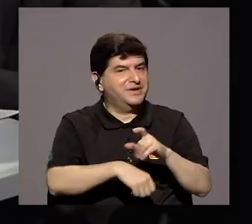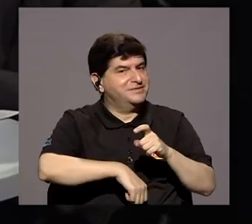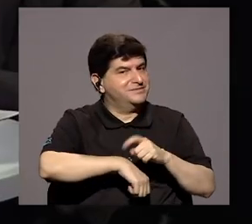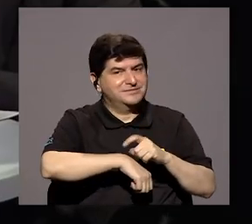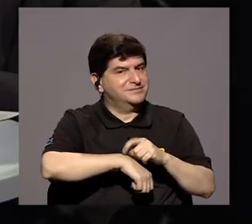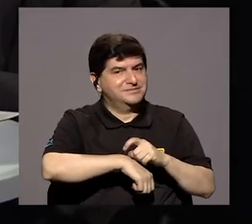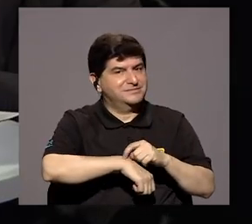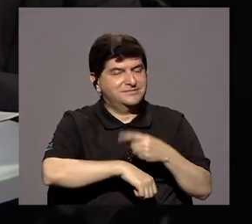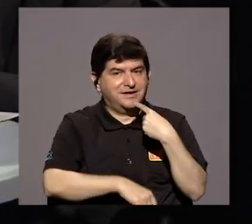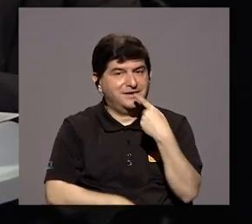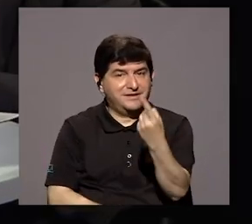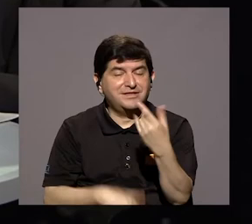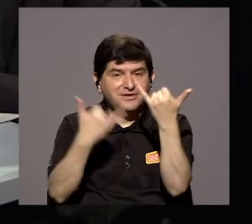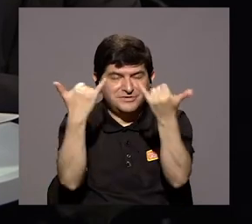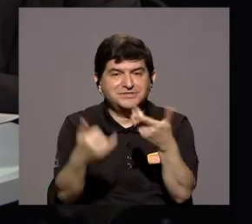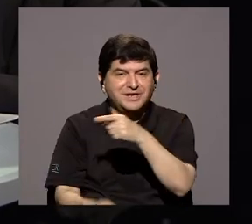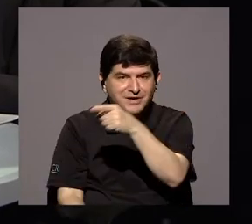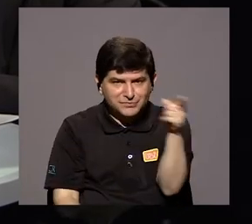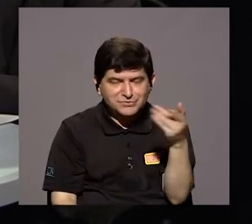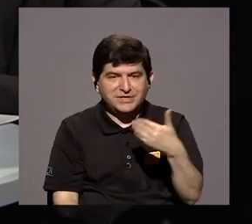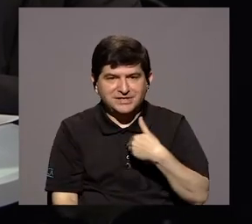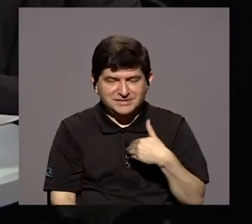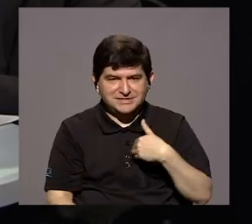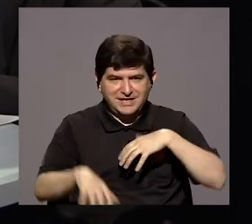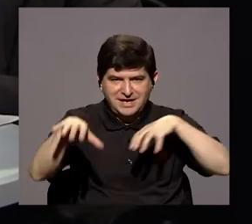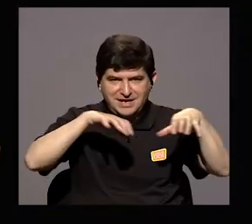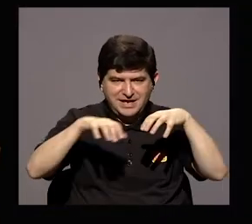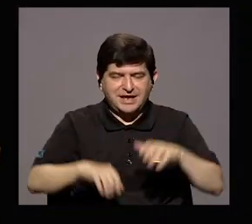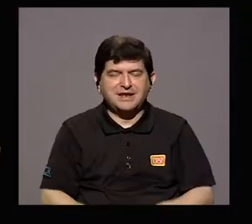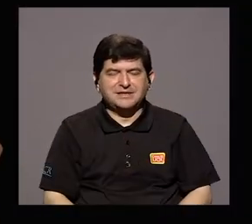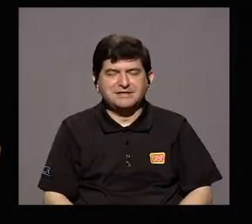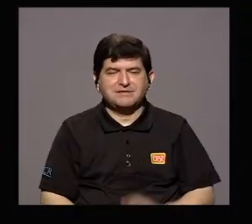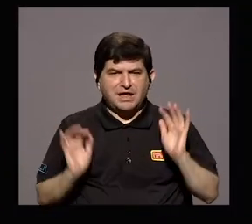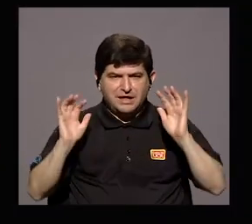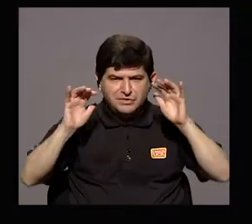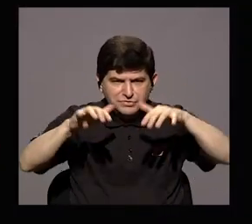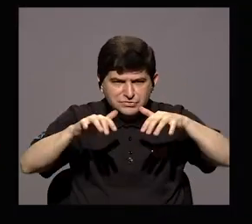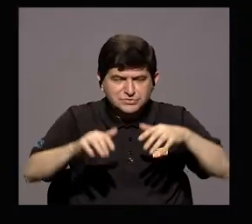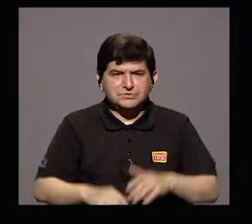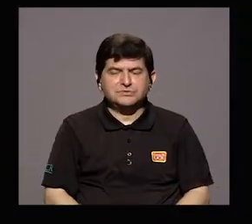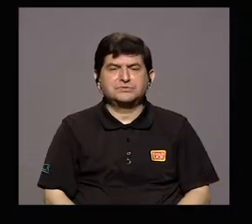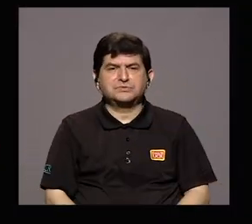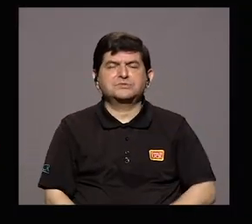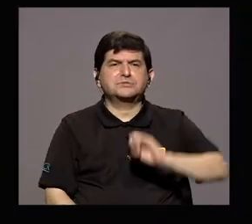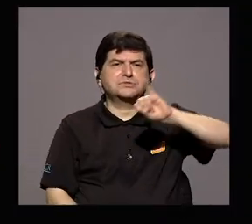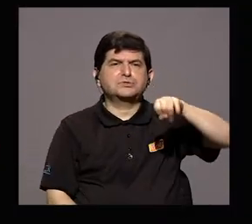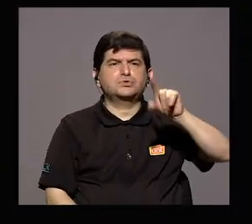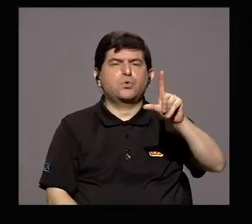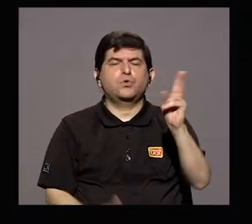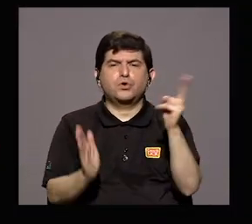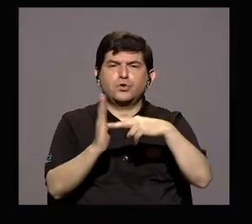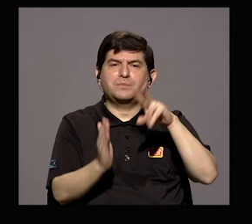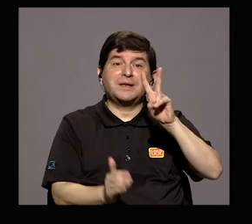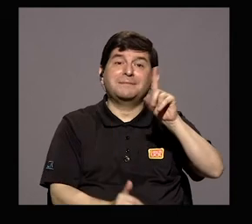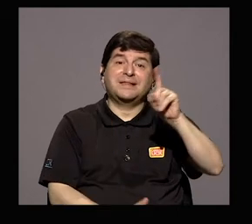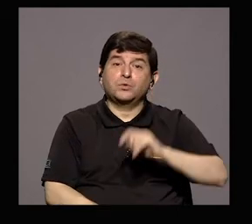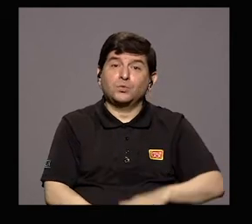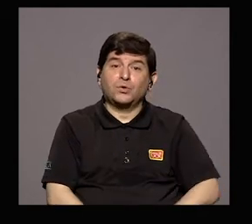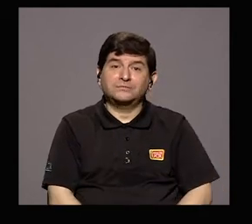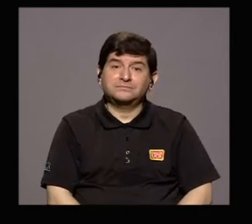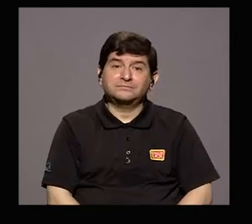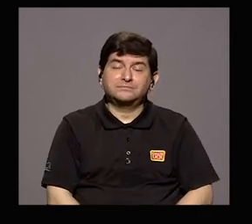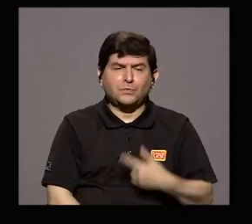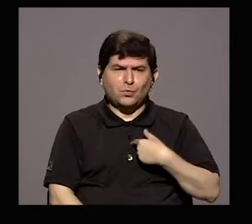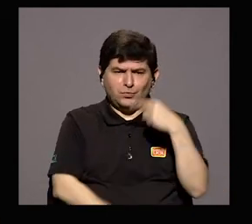Y les digo, porque ustedes ya tienen, en el caso de los eventos masivos, hablado el julio del 2021. Entonces,